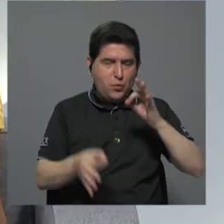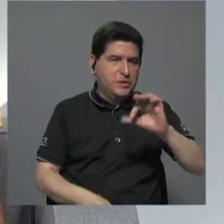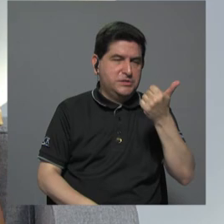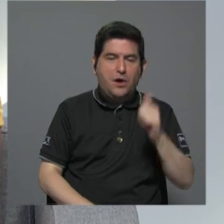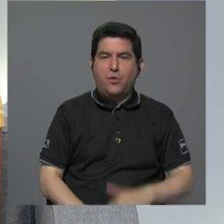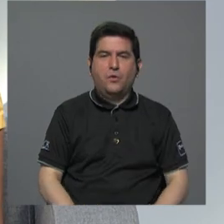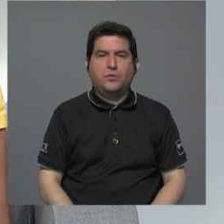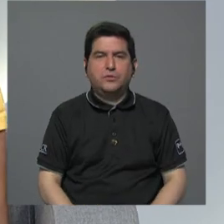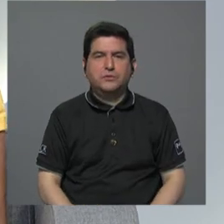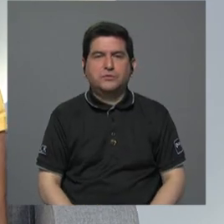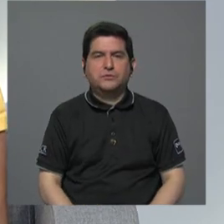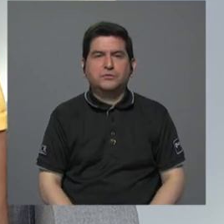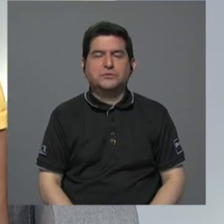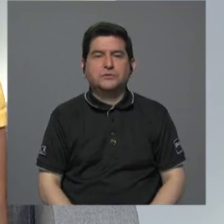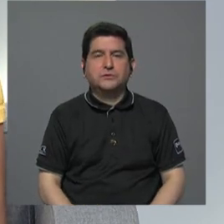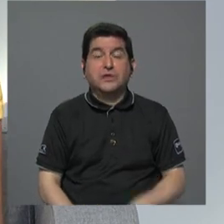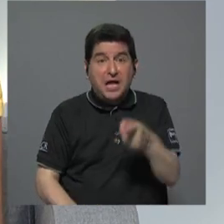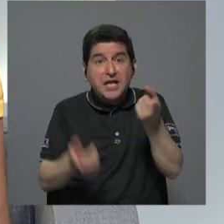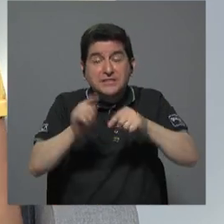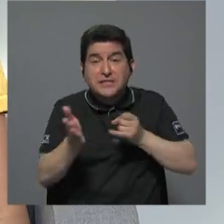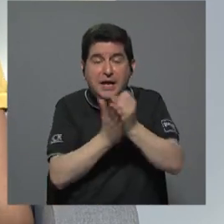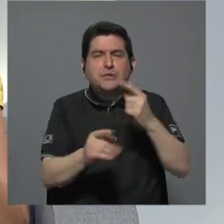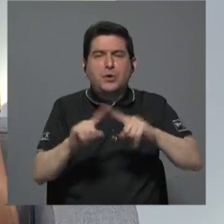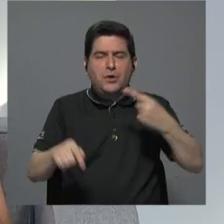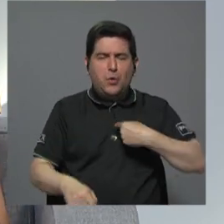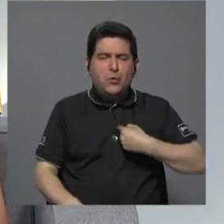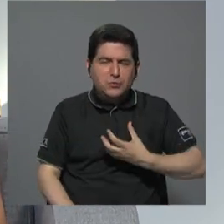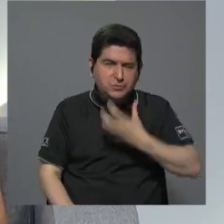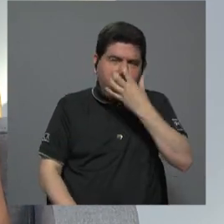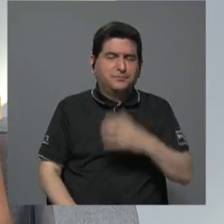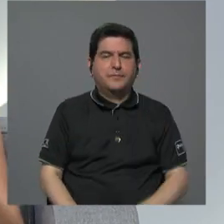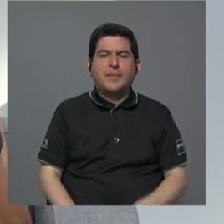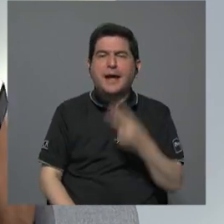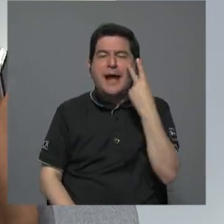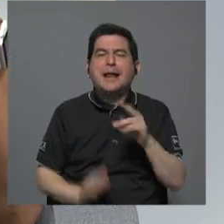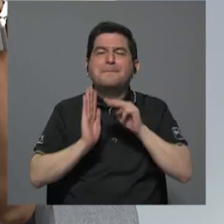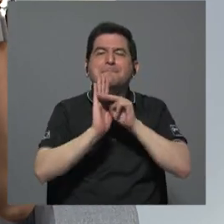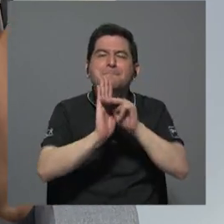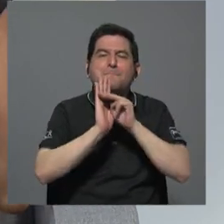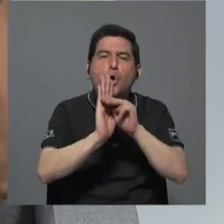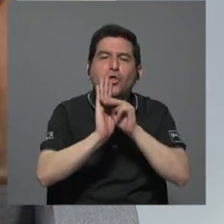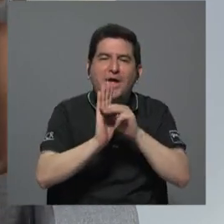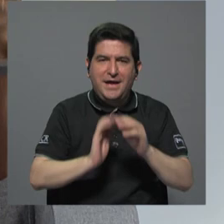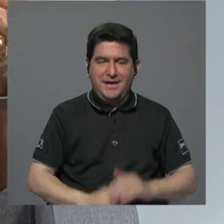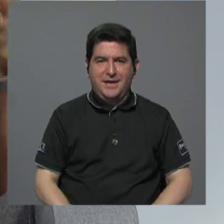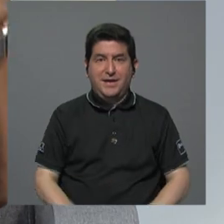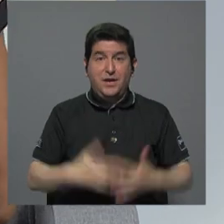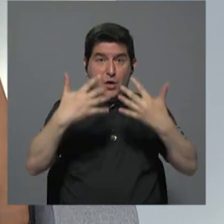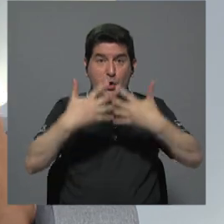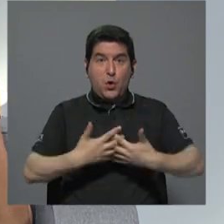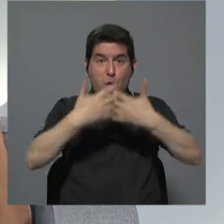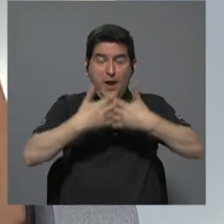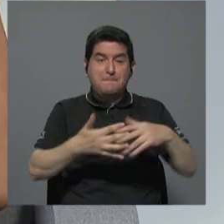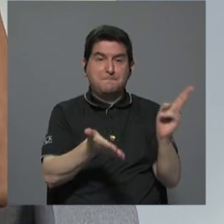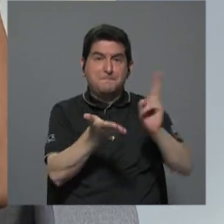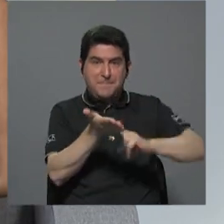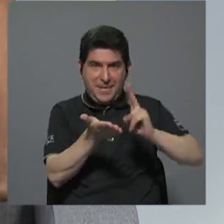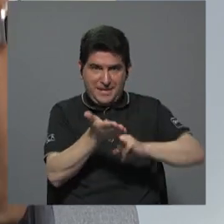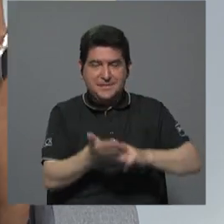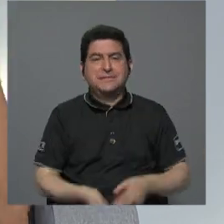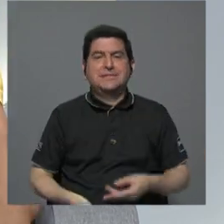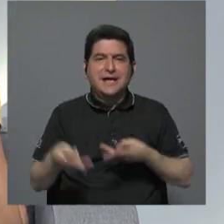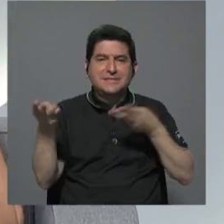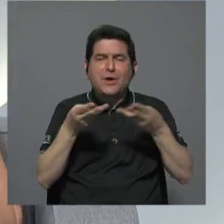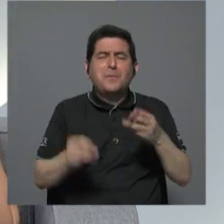otros que están en proceso, pero da mal humor, digámoslo así. ustedes ven un modelo que las empresas que contratan en un mercado